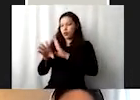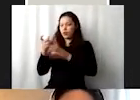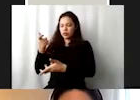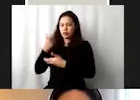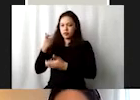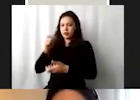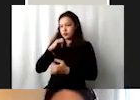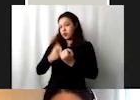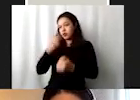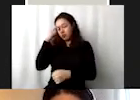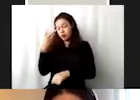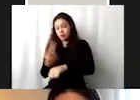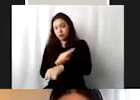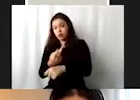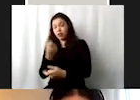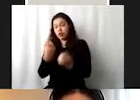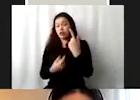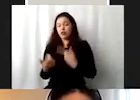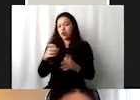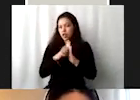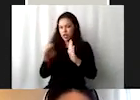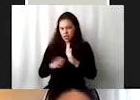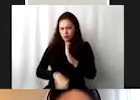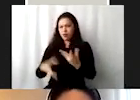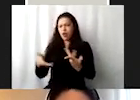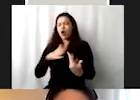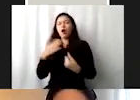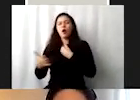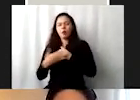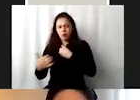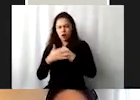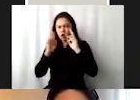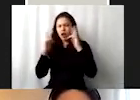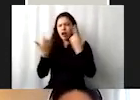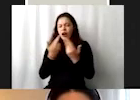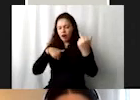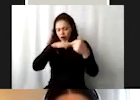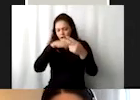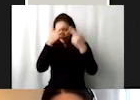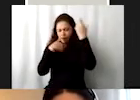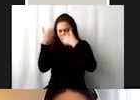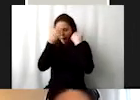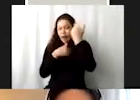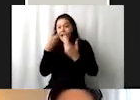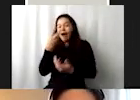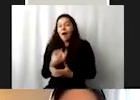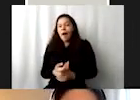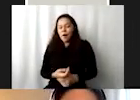México y algunos ejemplos a nivel local. Lo vamos a ver en otras sesiones, pero es importante que sepan que mucho de este